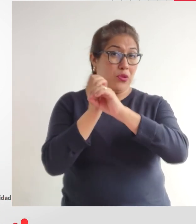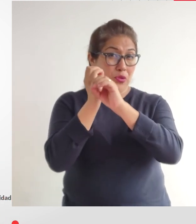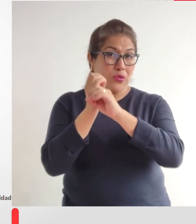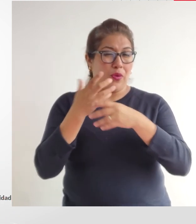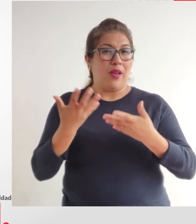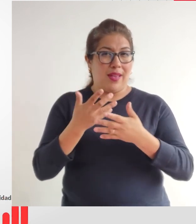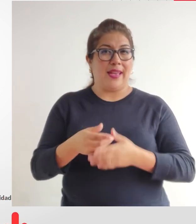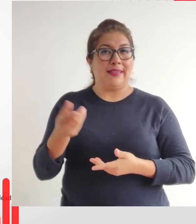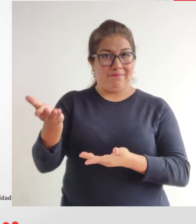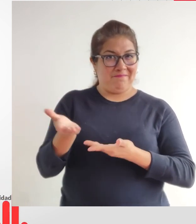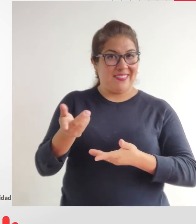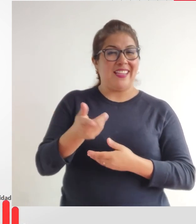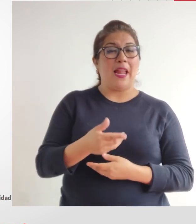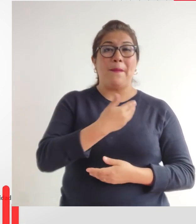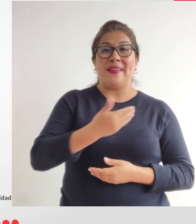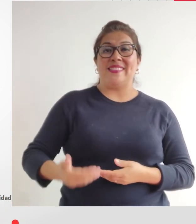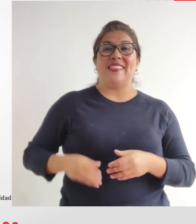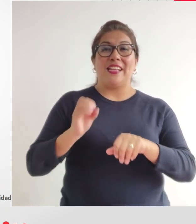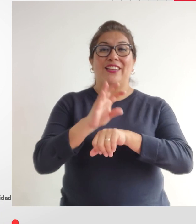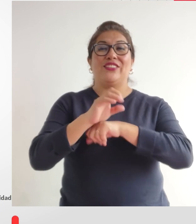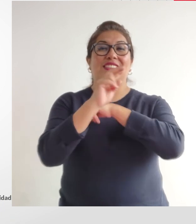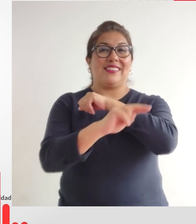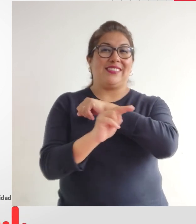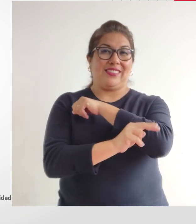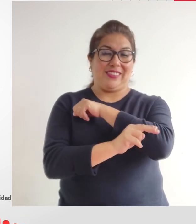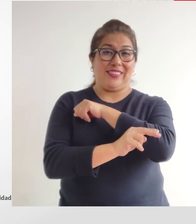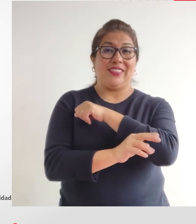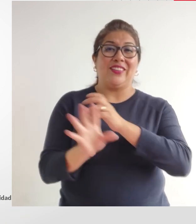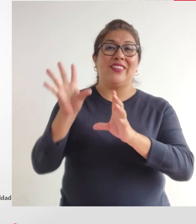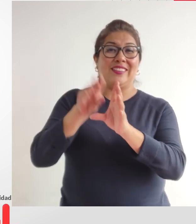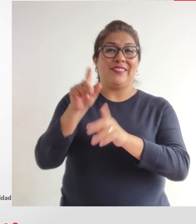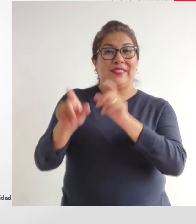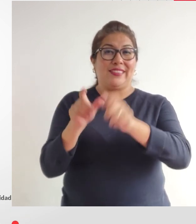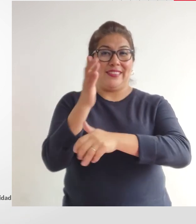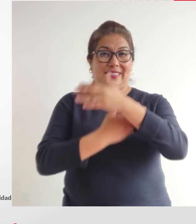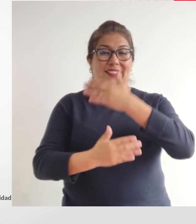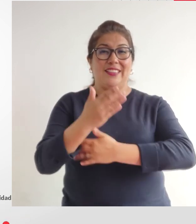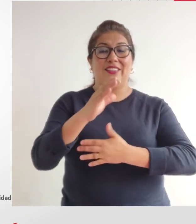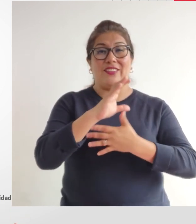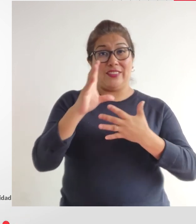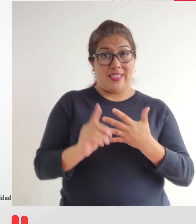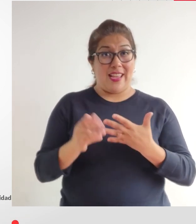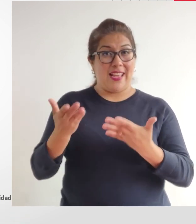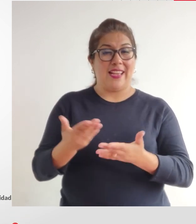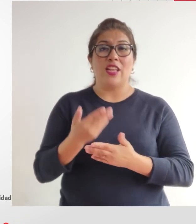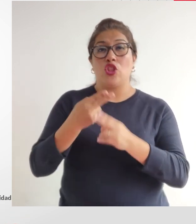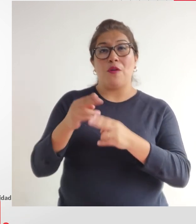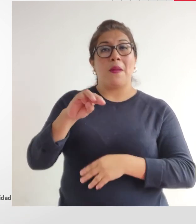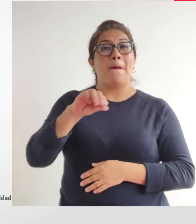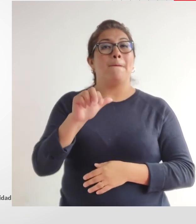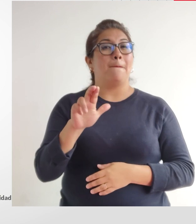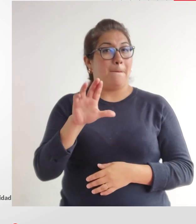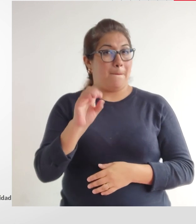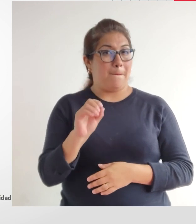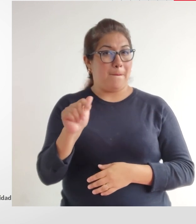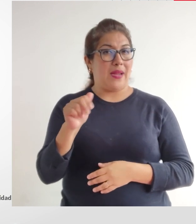con el presidente del Consejo Nacional para la integración de la persona con discapacidad el economista